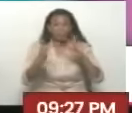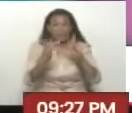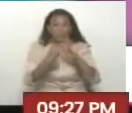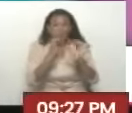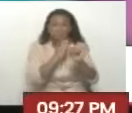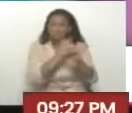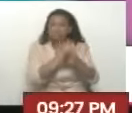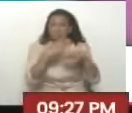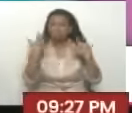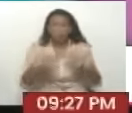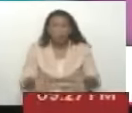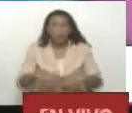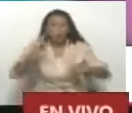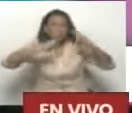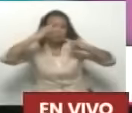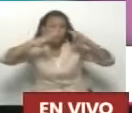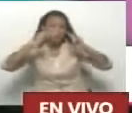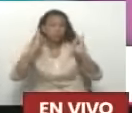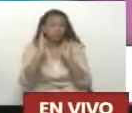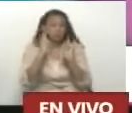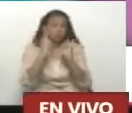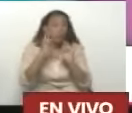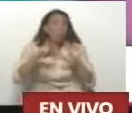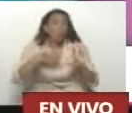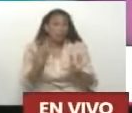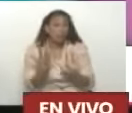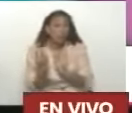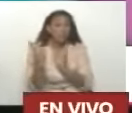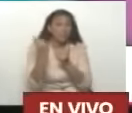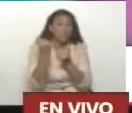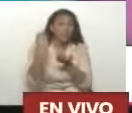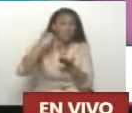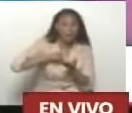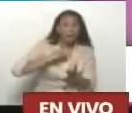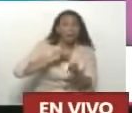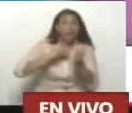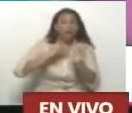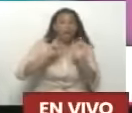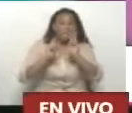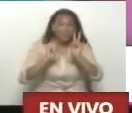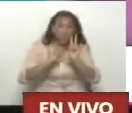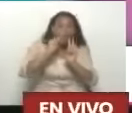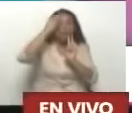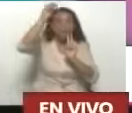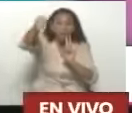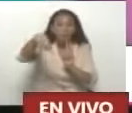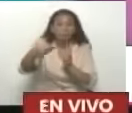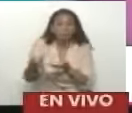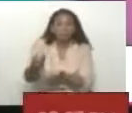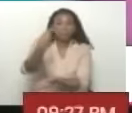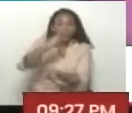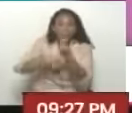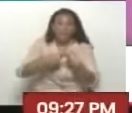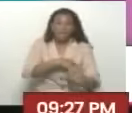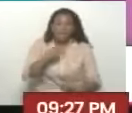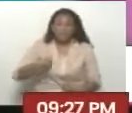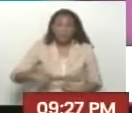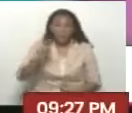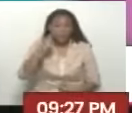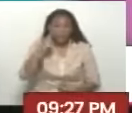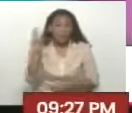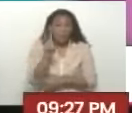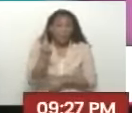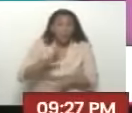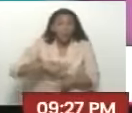muchas posibilidades de inversión en Venezuela, presidente, porque aquí en China están viendo a